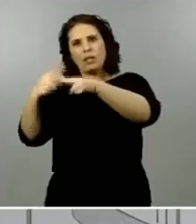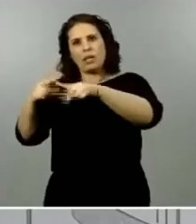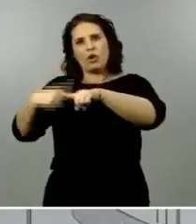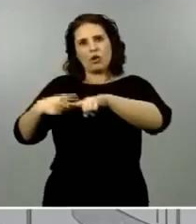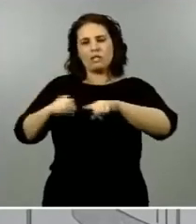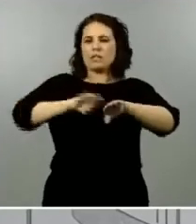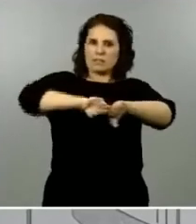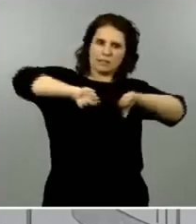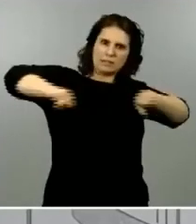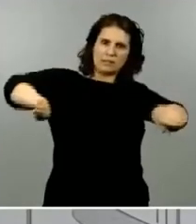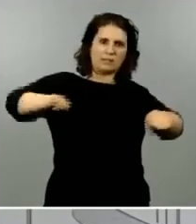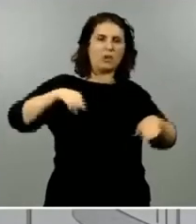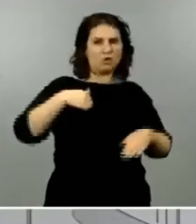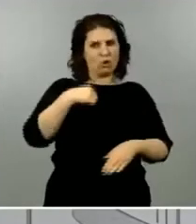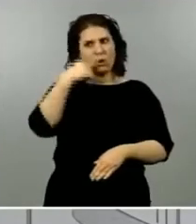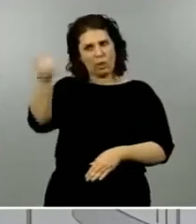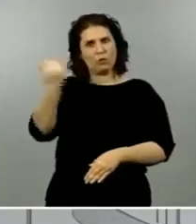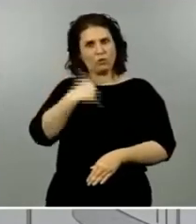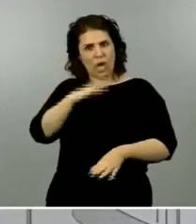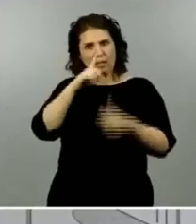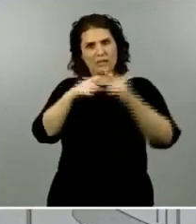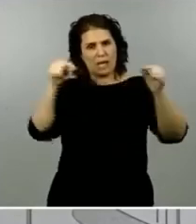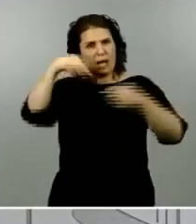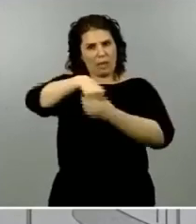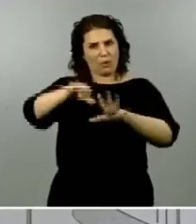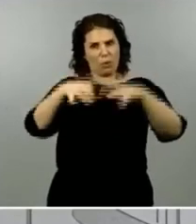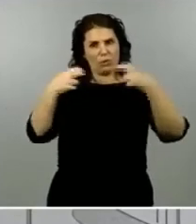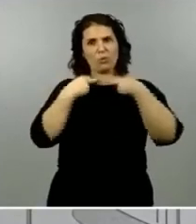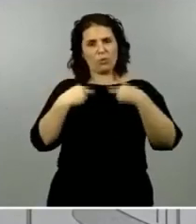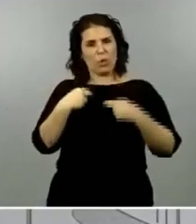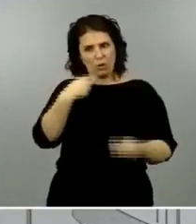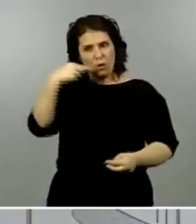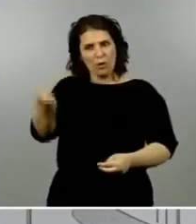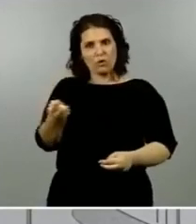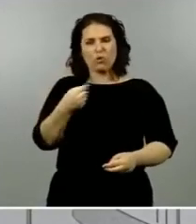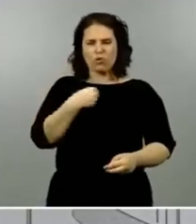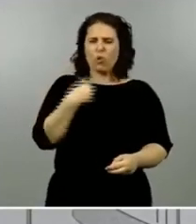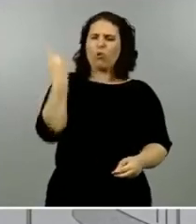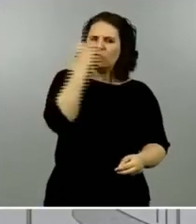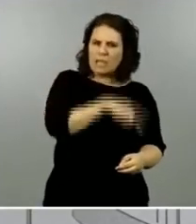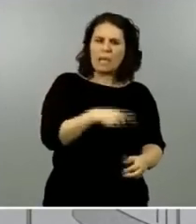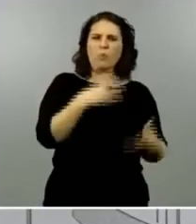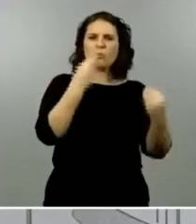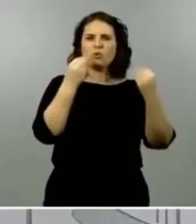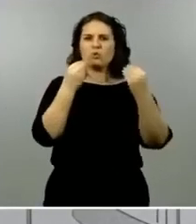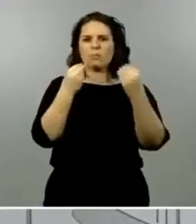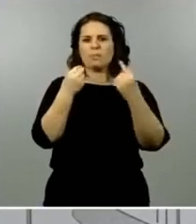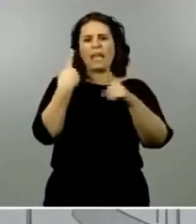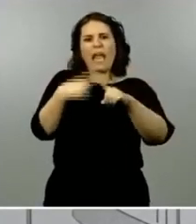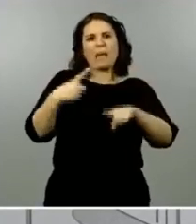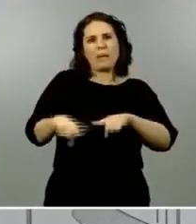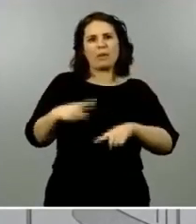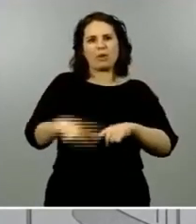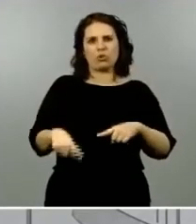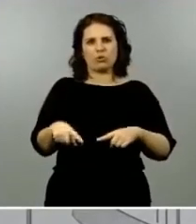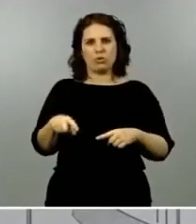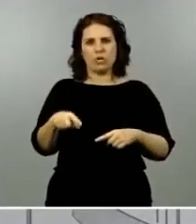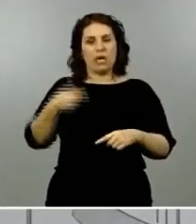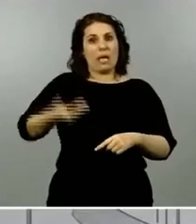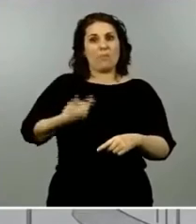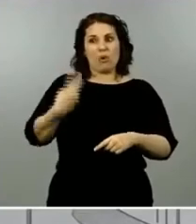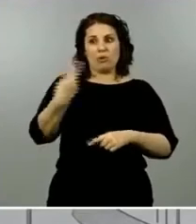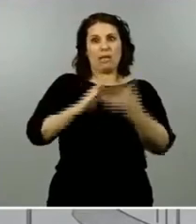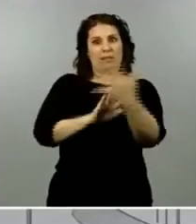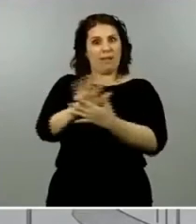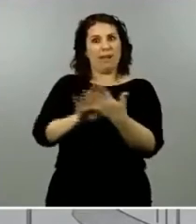Diputados nosotros somos conscientes de que hay elementos que han quedado postergados lógicamente por esta emergencia sanitaria que tienen que ser abordados